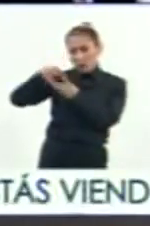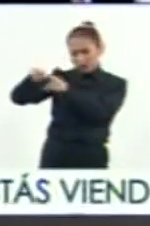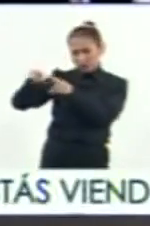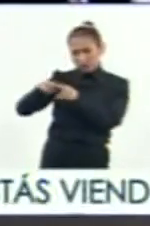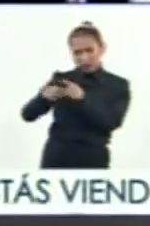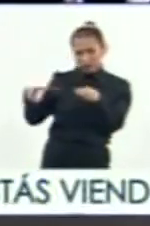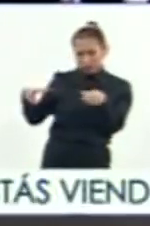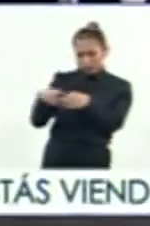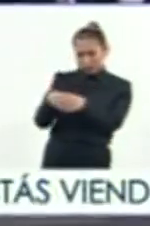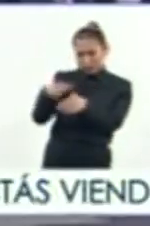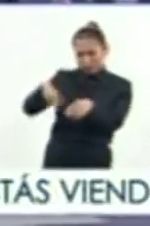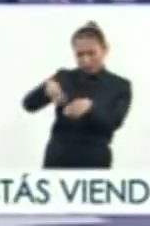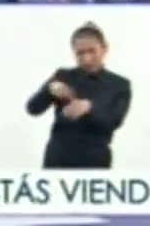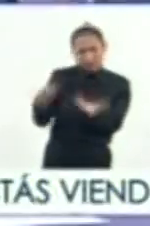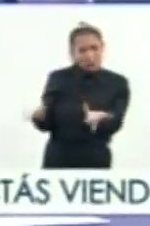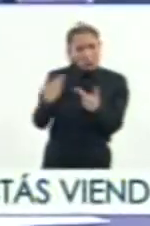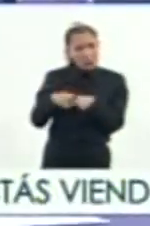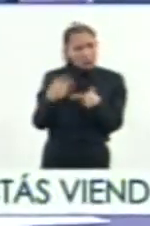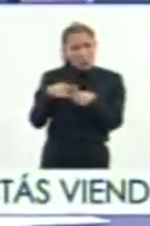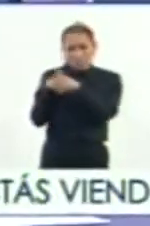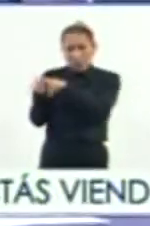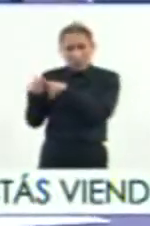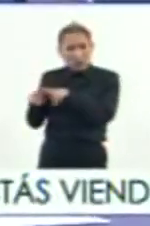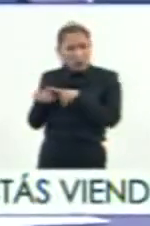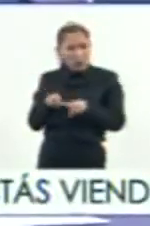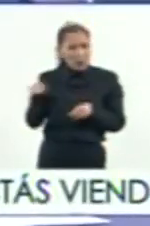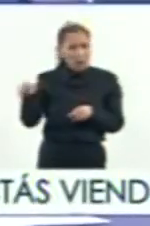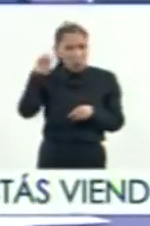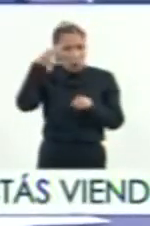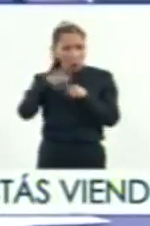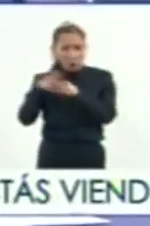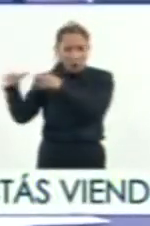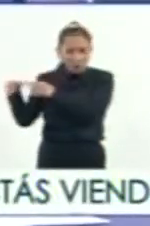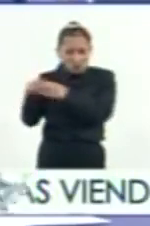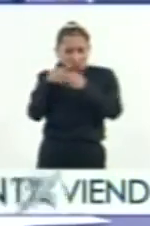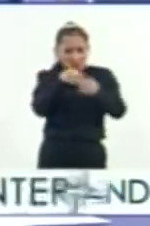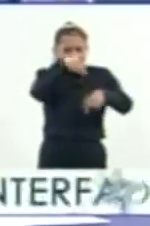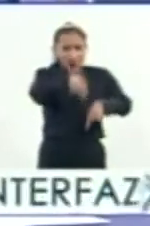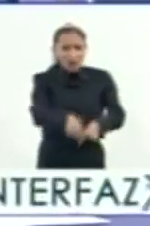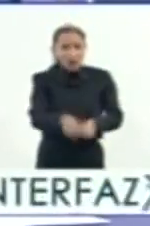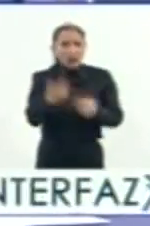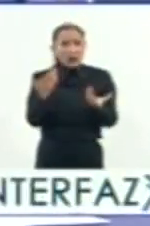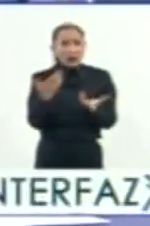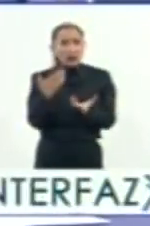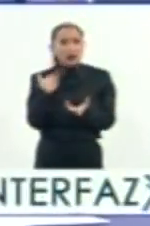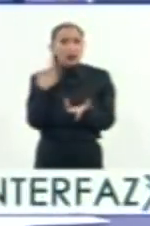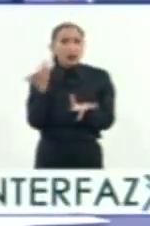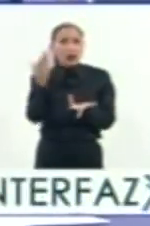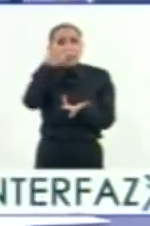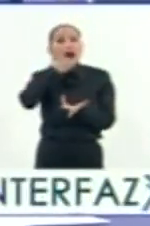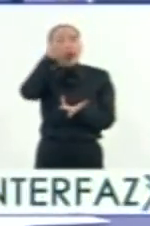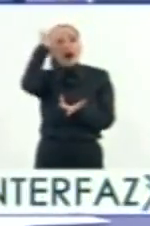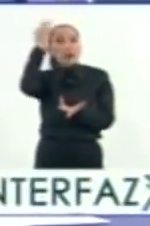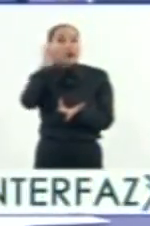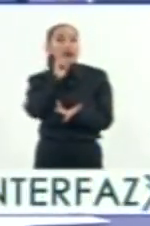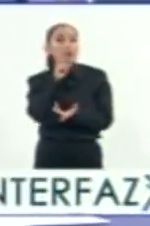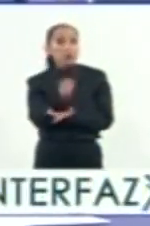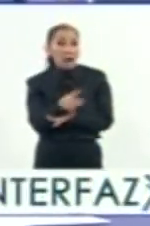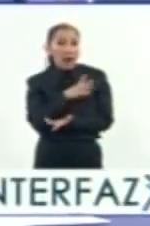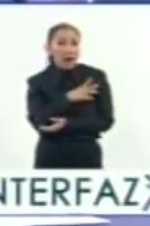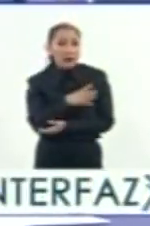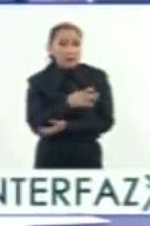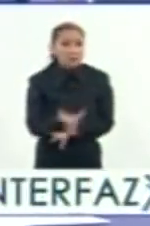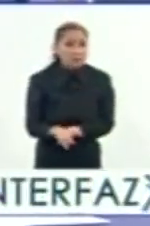diverso. O sea, venía gente diversa de Europa y nos viene mucho de lo árabe. Entonces, creo que